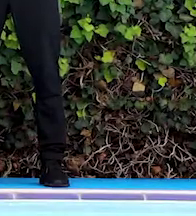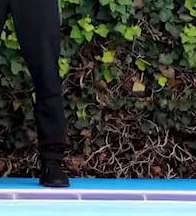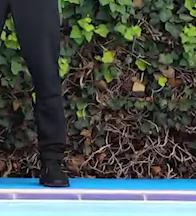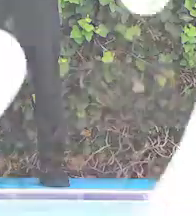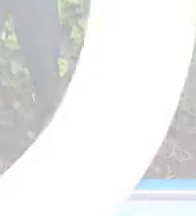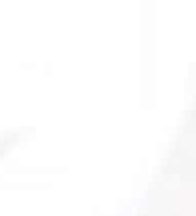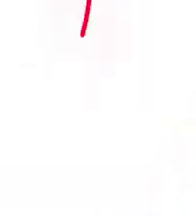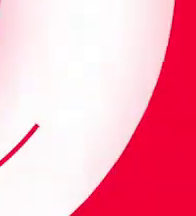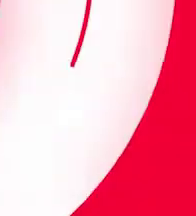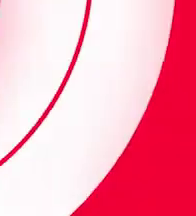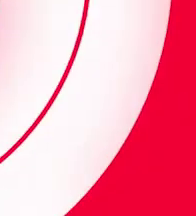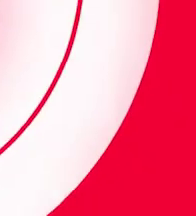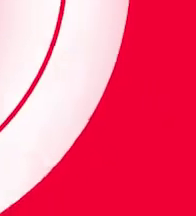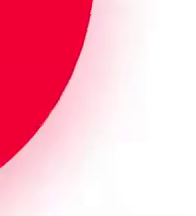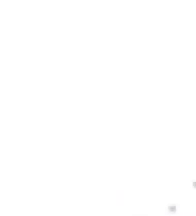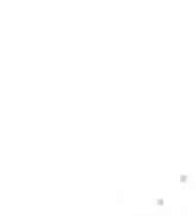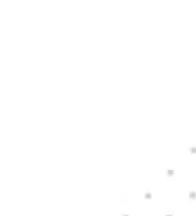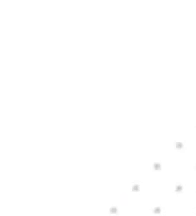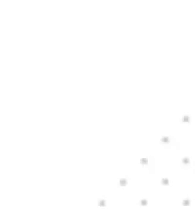olvides la protección.